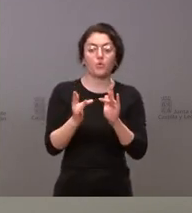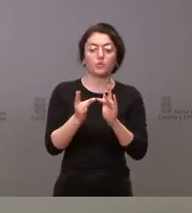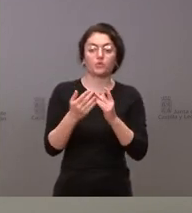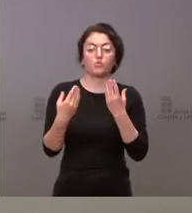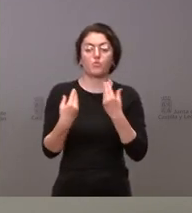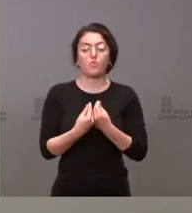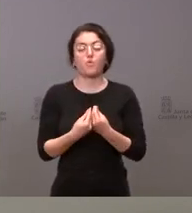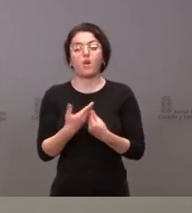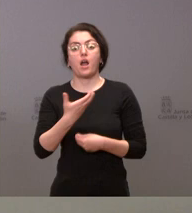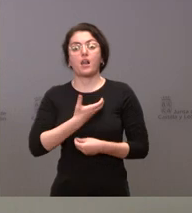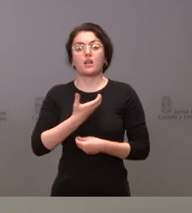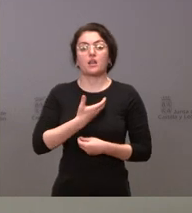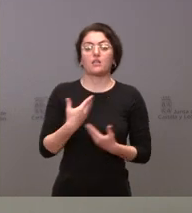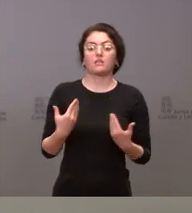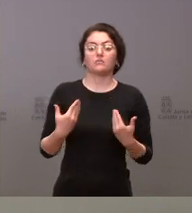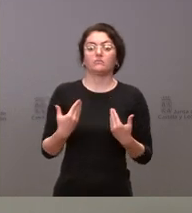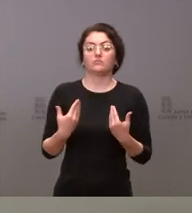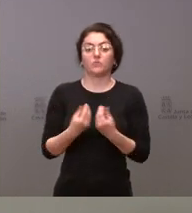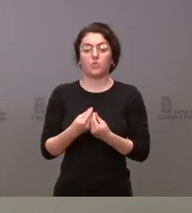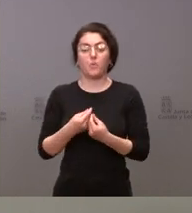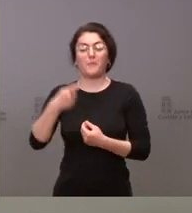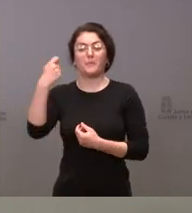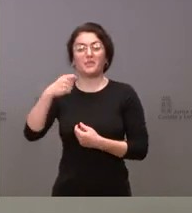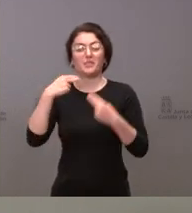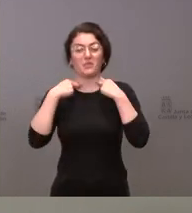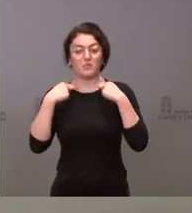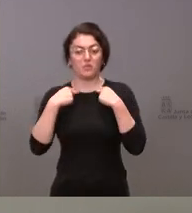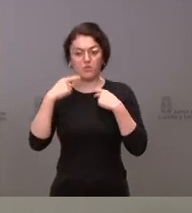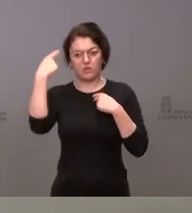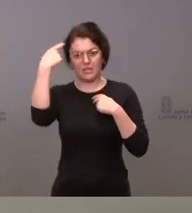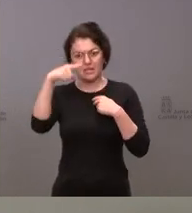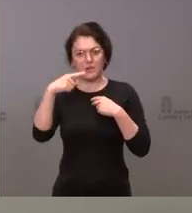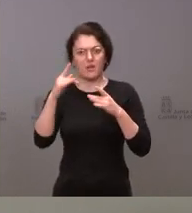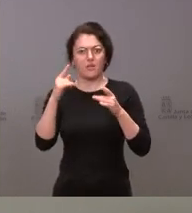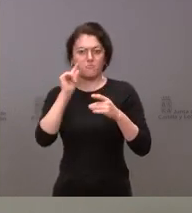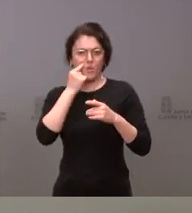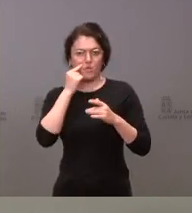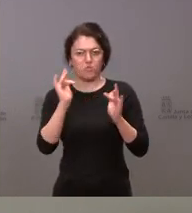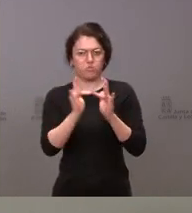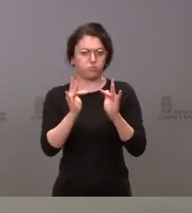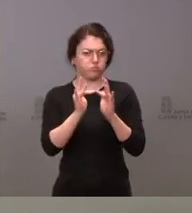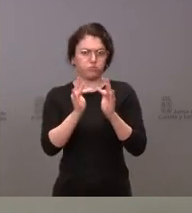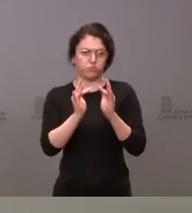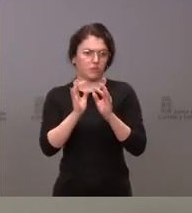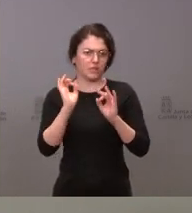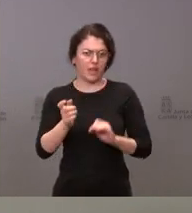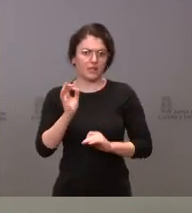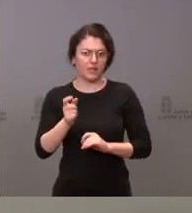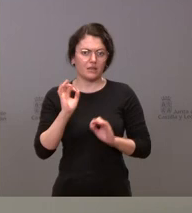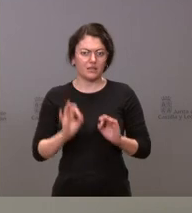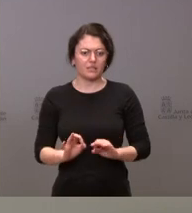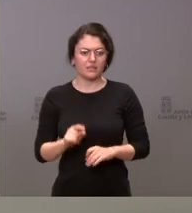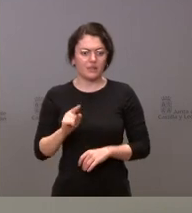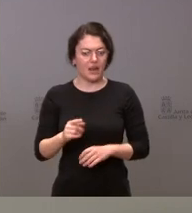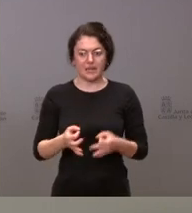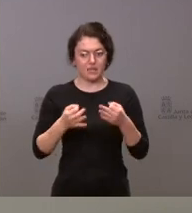los presidentes de diputación por parte del presidente de la Junta de Castilla y León es constante. Él tiene la puerta abierta de su despacho para ellos